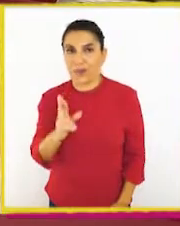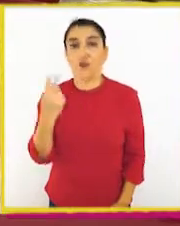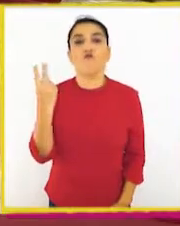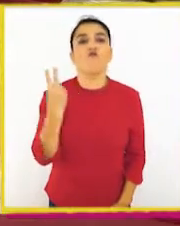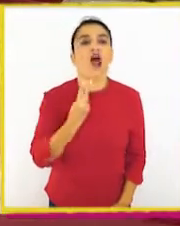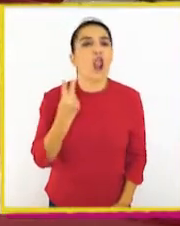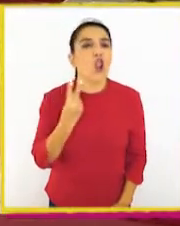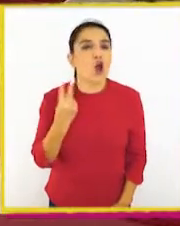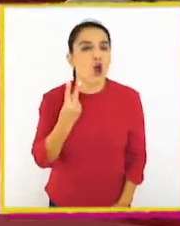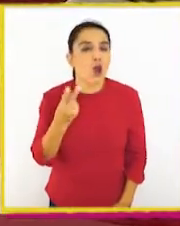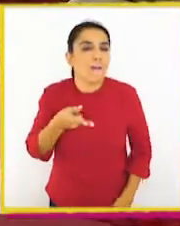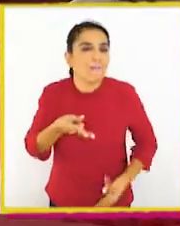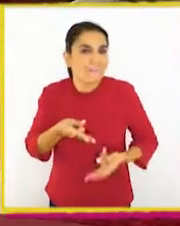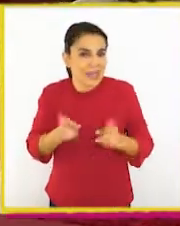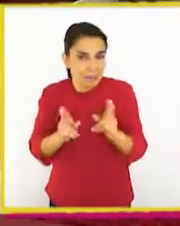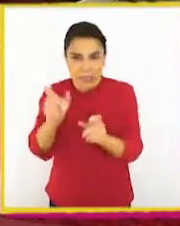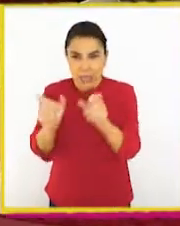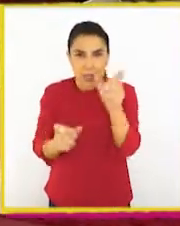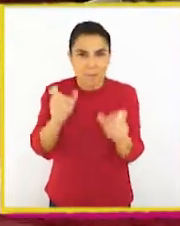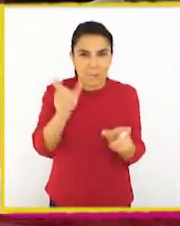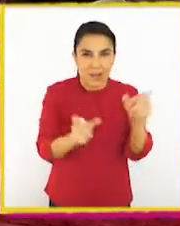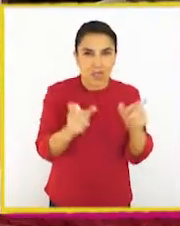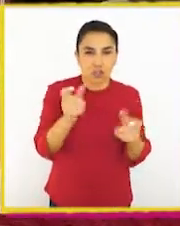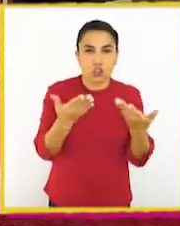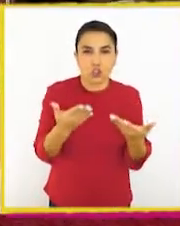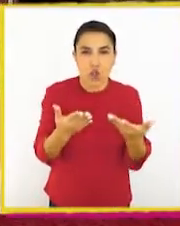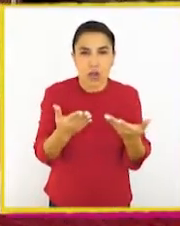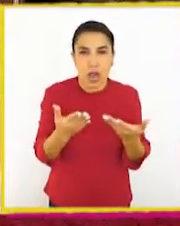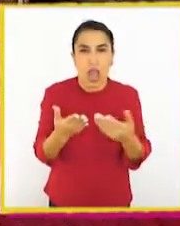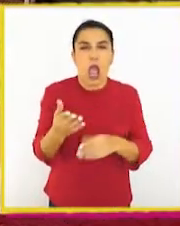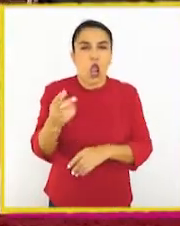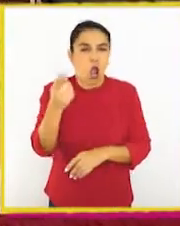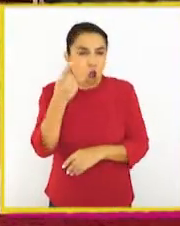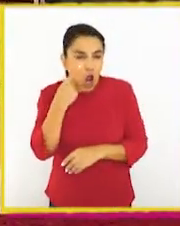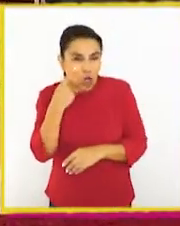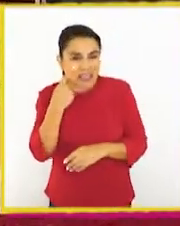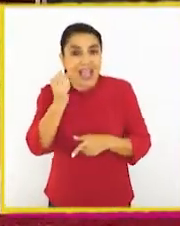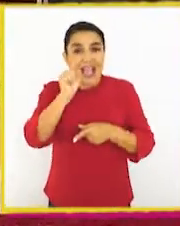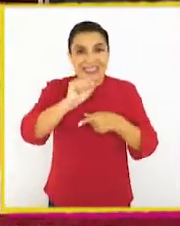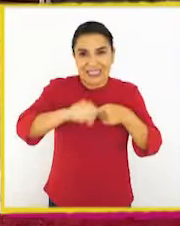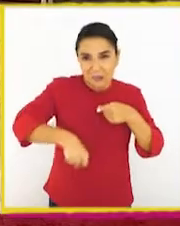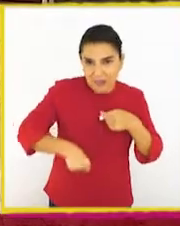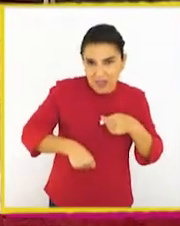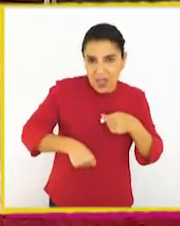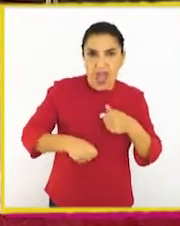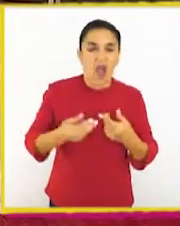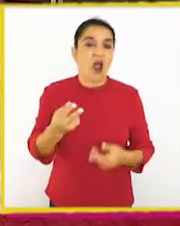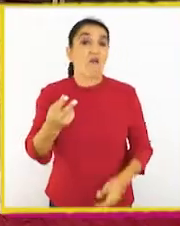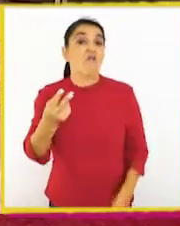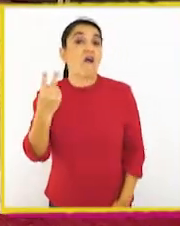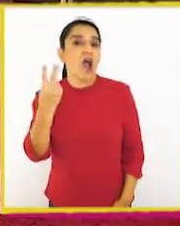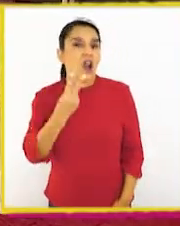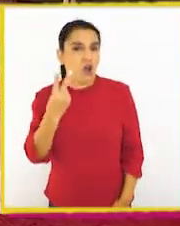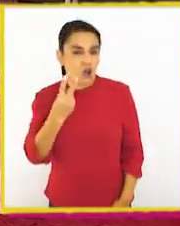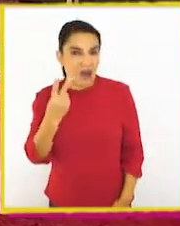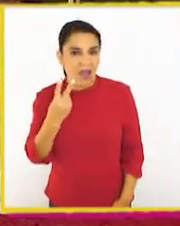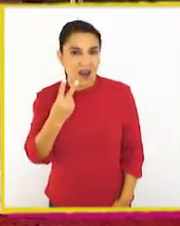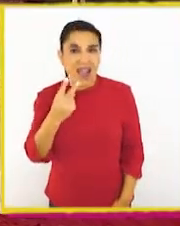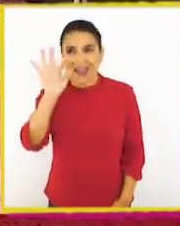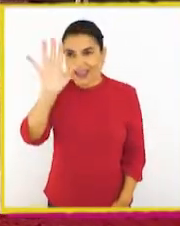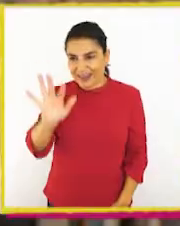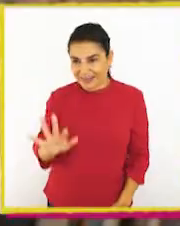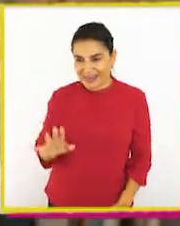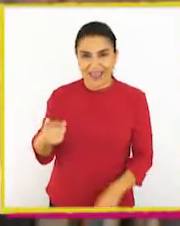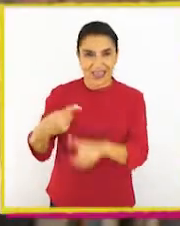respeto es un valor que permite al ser humano reconocer, aceptar, apreciar y valorar las cualidades de los demás y sus